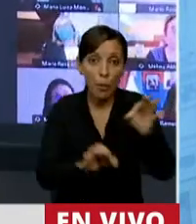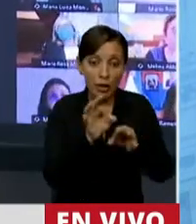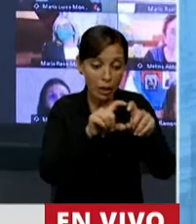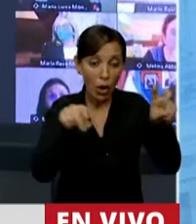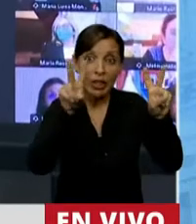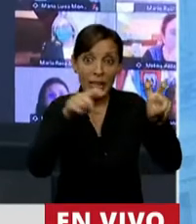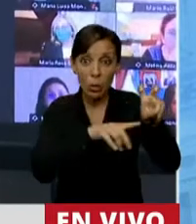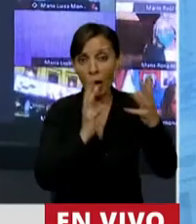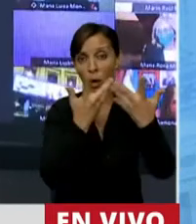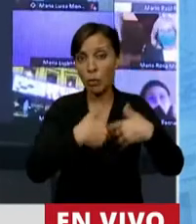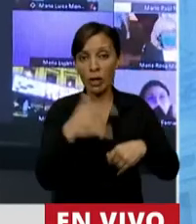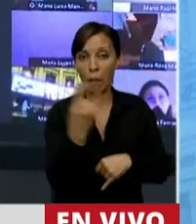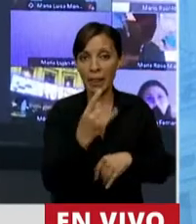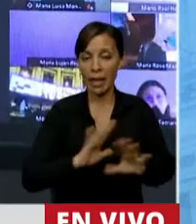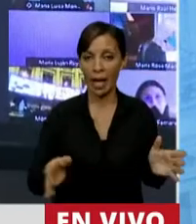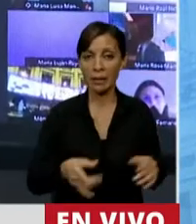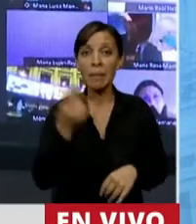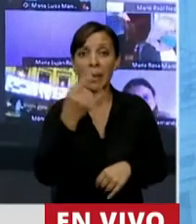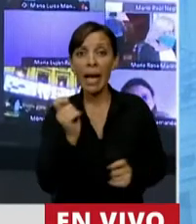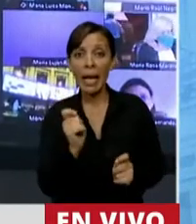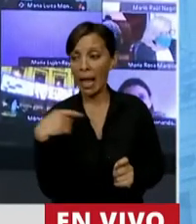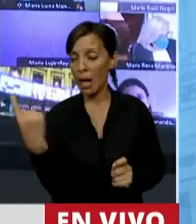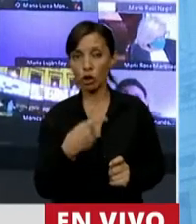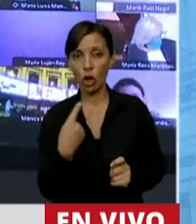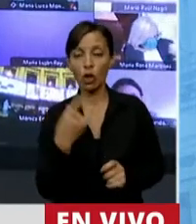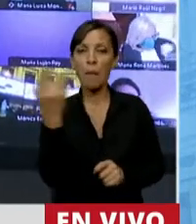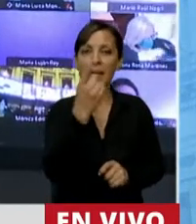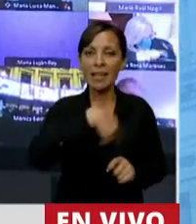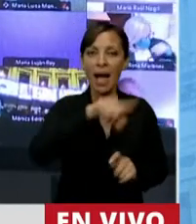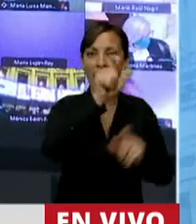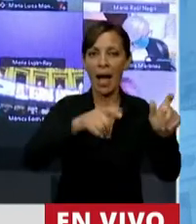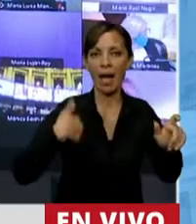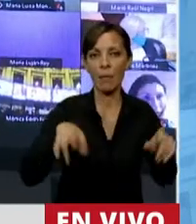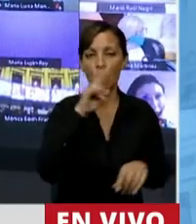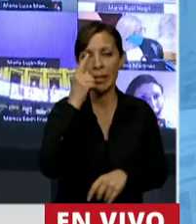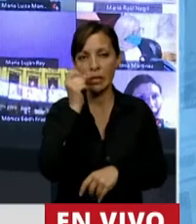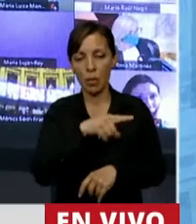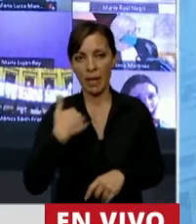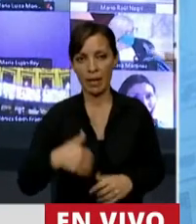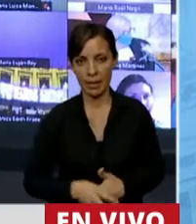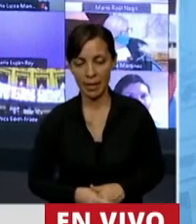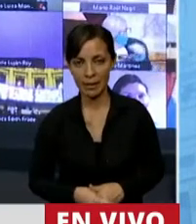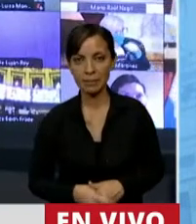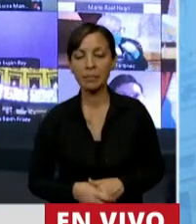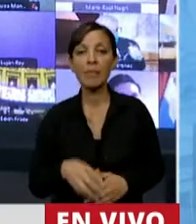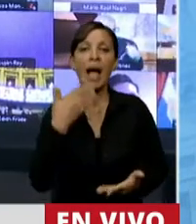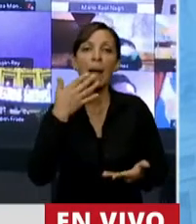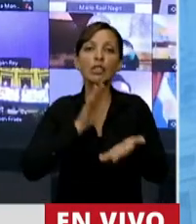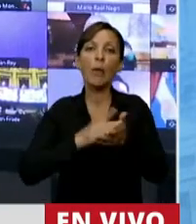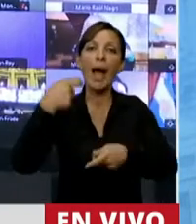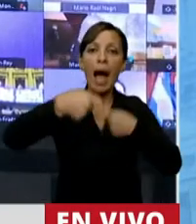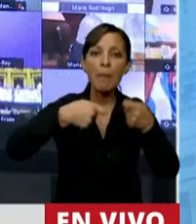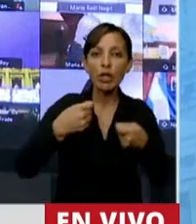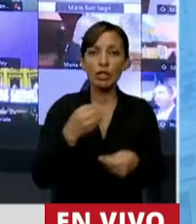título nos miente. Nos miente a nosotros y le miente a los argentinos y argentinas. Hablan de aporte solidario